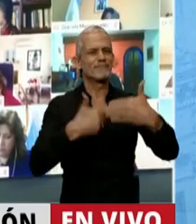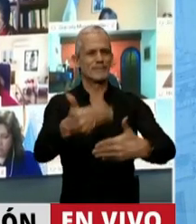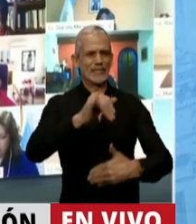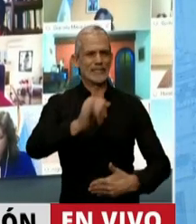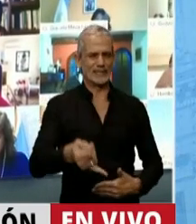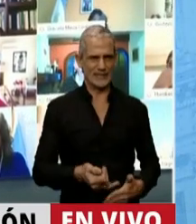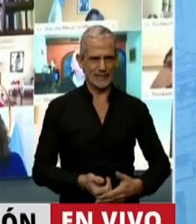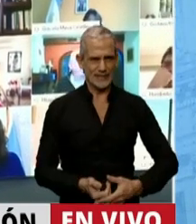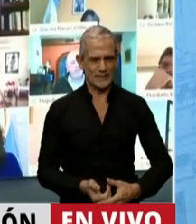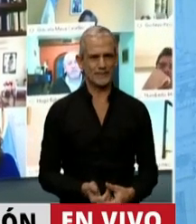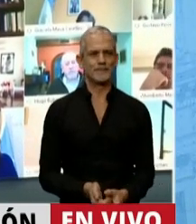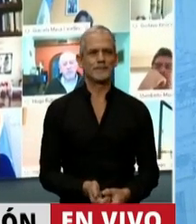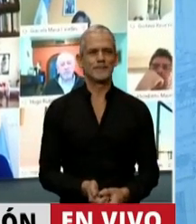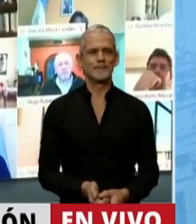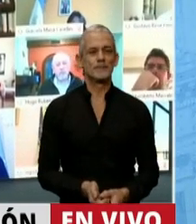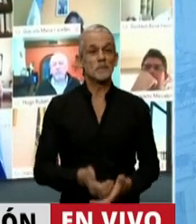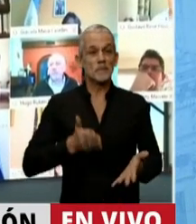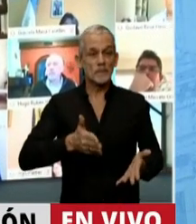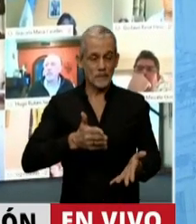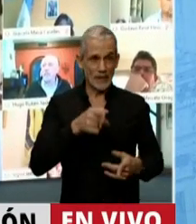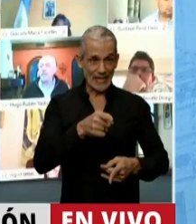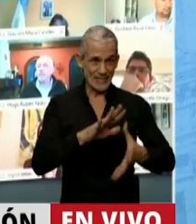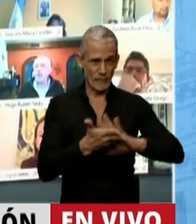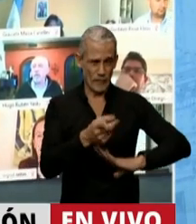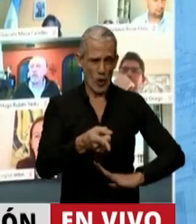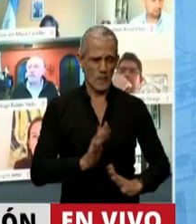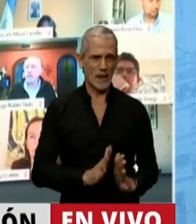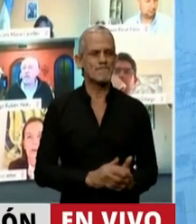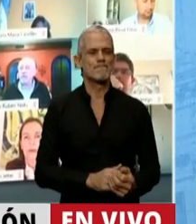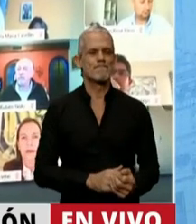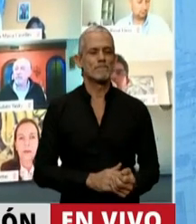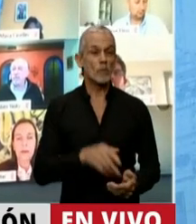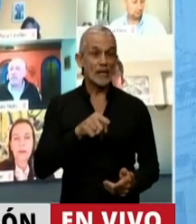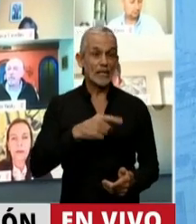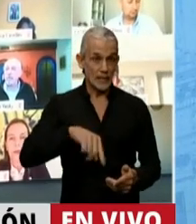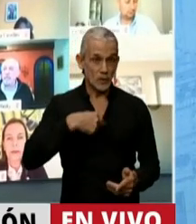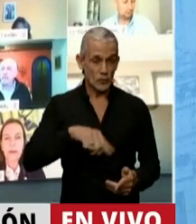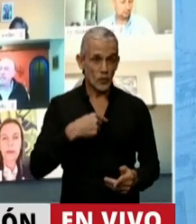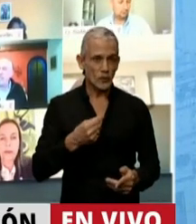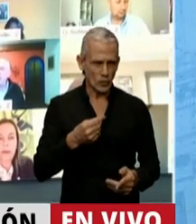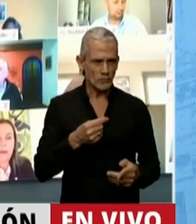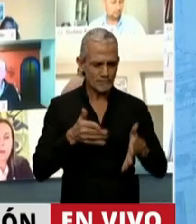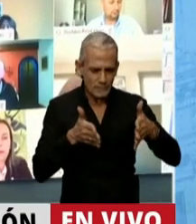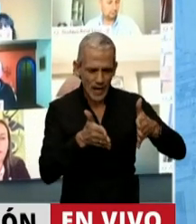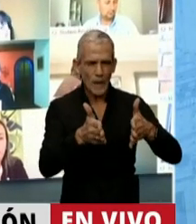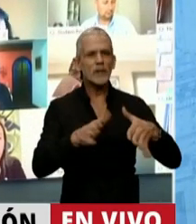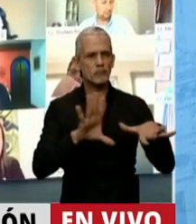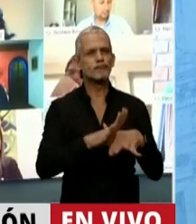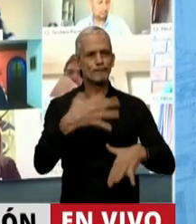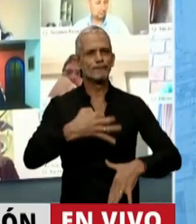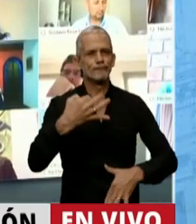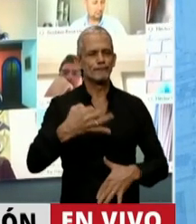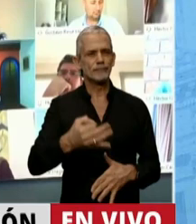seguir. Y creo que estamos en la senda adecuada.